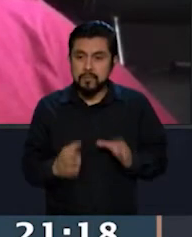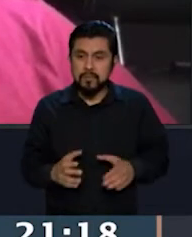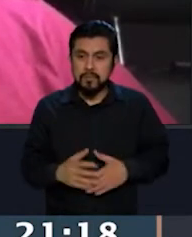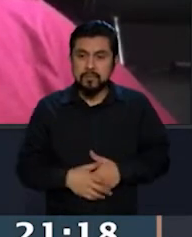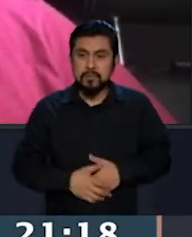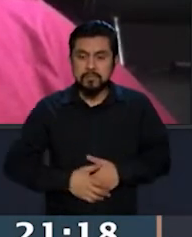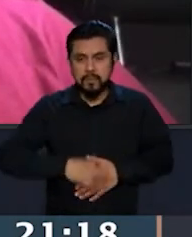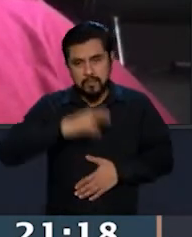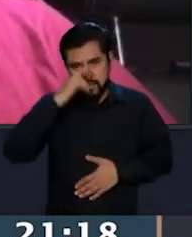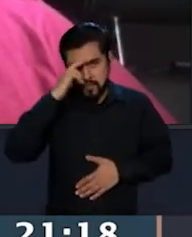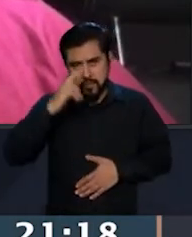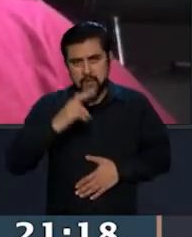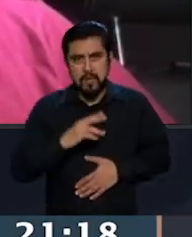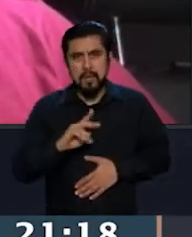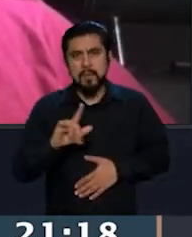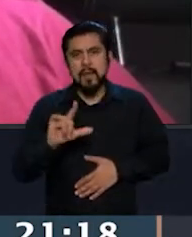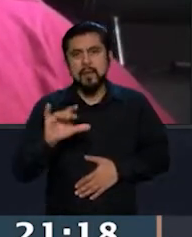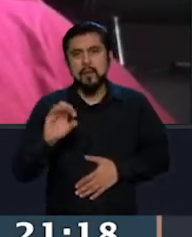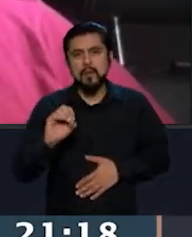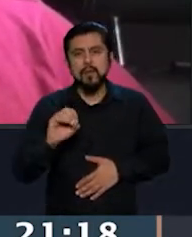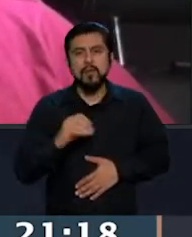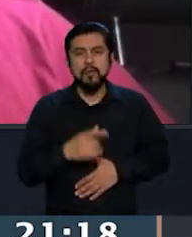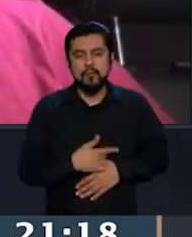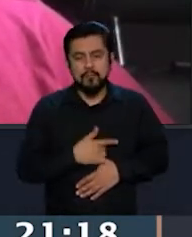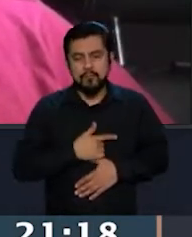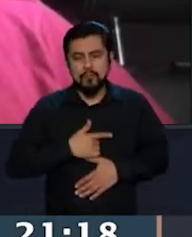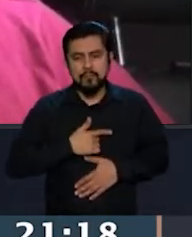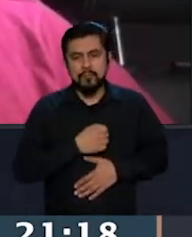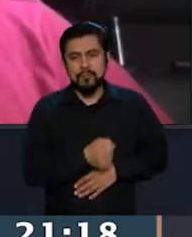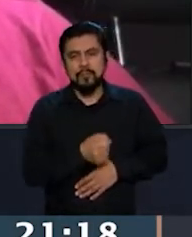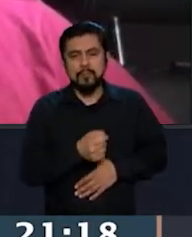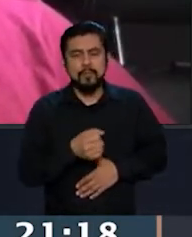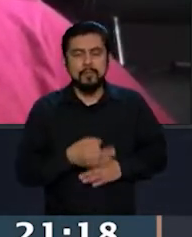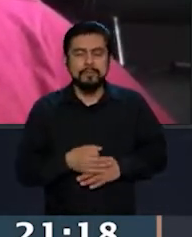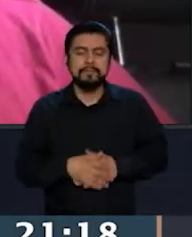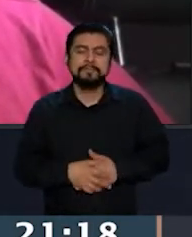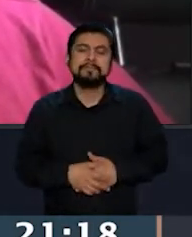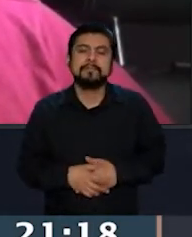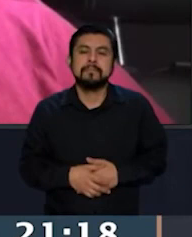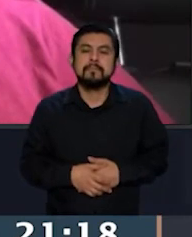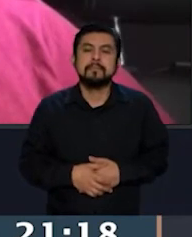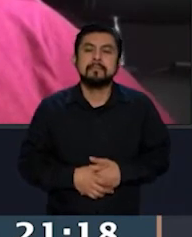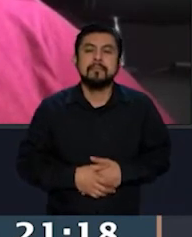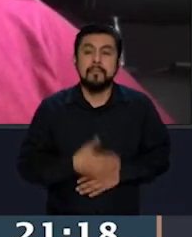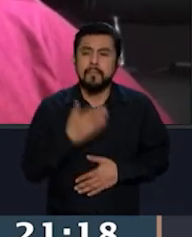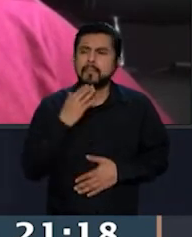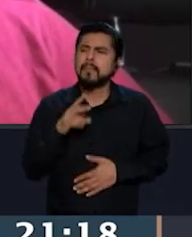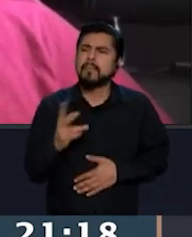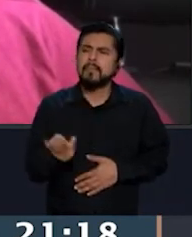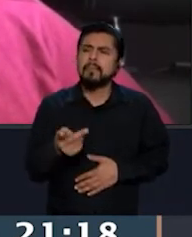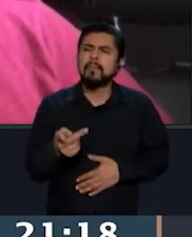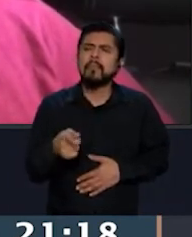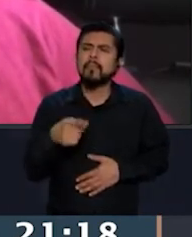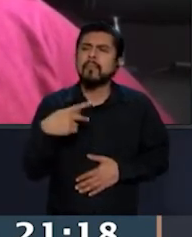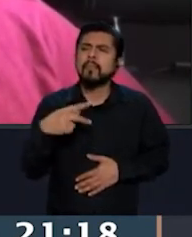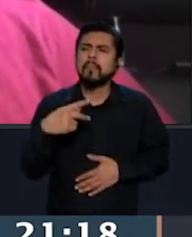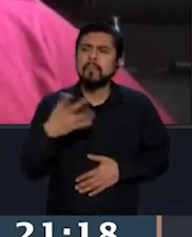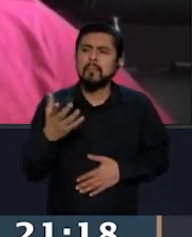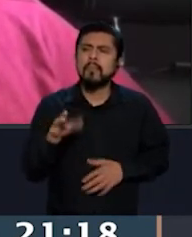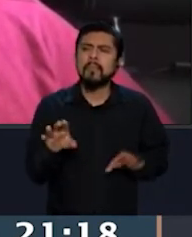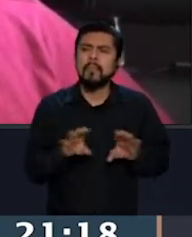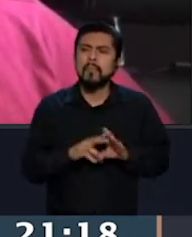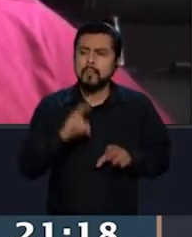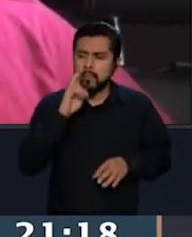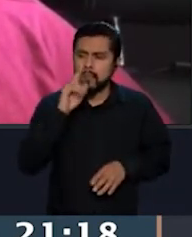Hola Braulio, buenas noches, con el gusto de saludarte y estar aquí en este espacio. Qué gusto que nos acompañes. Y cuéntanos, ¿cómo está este